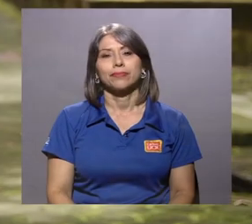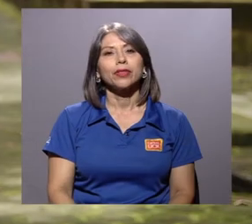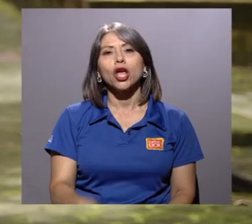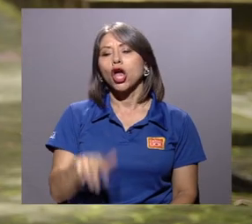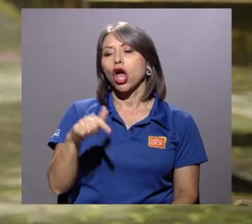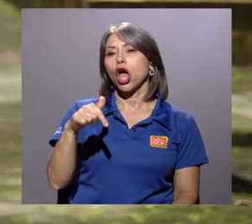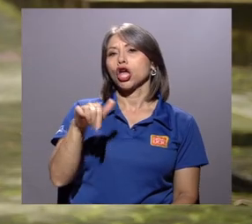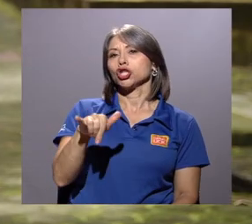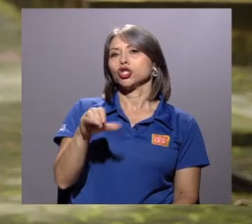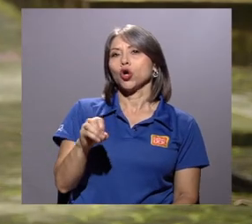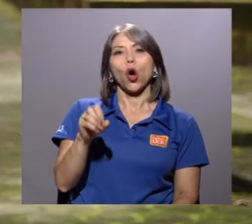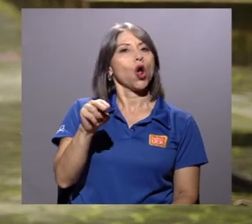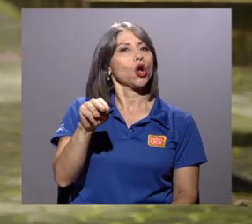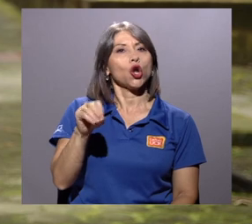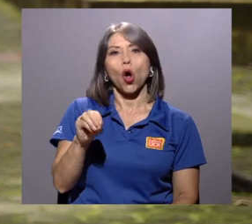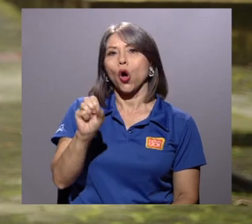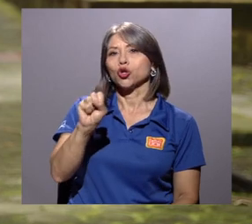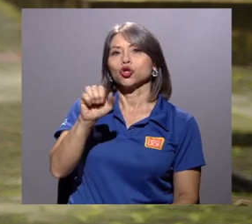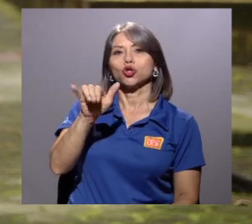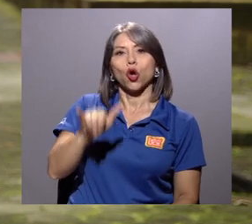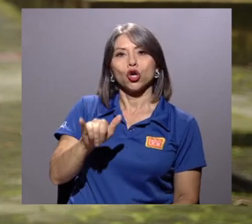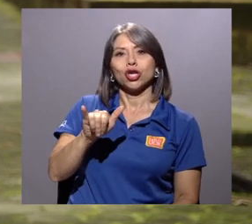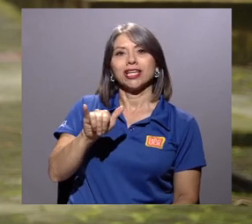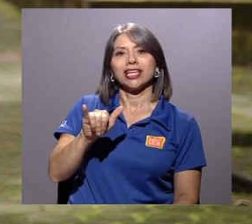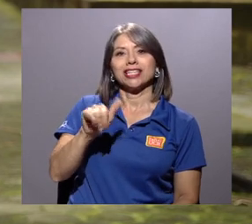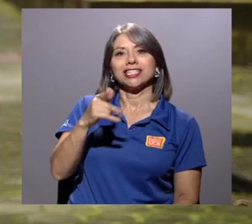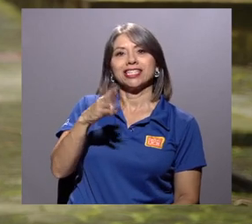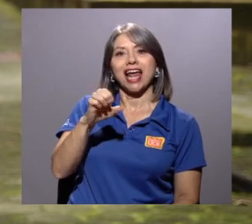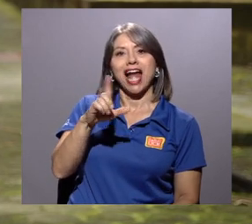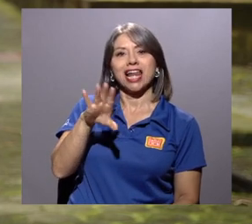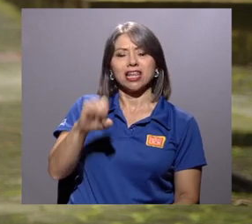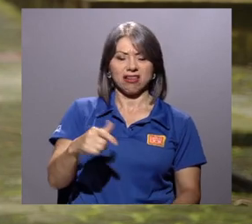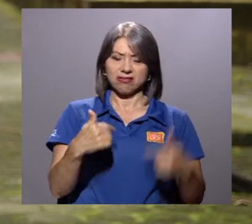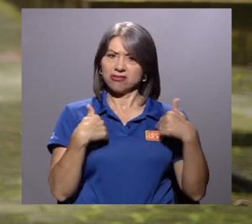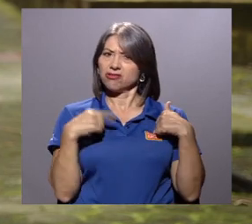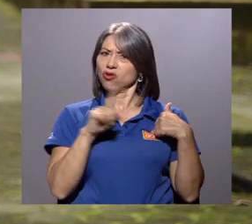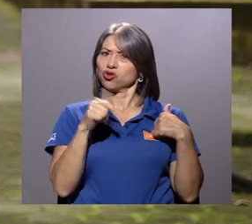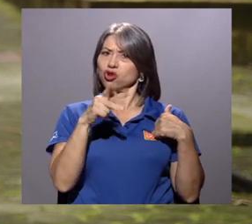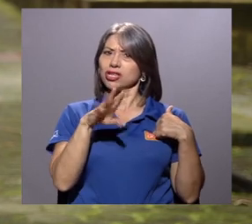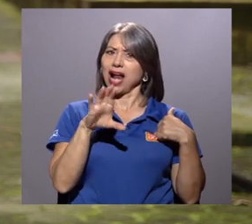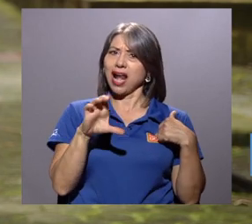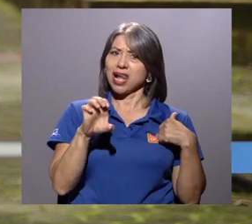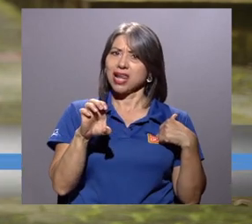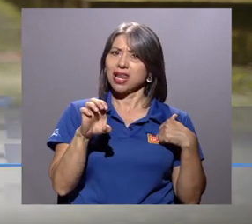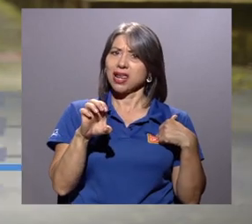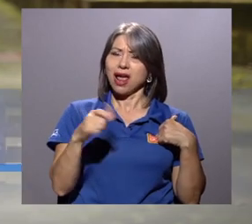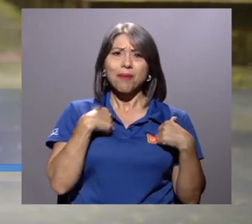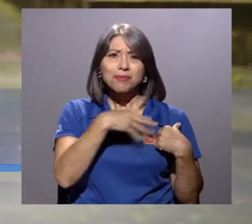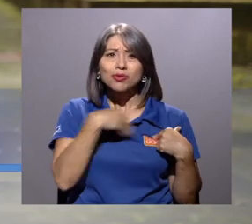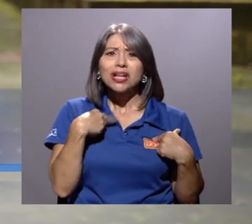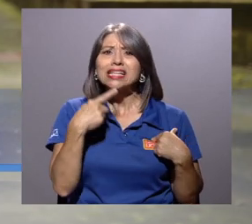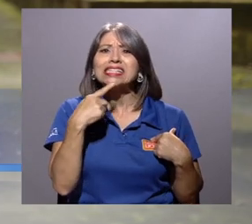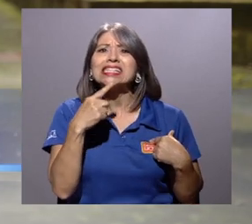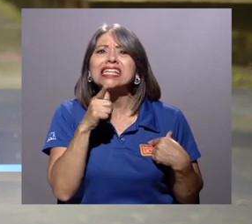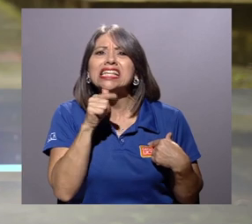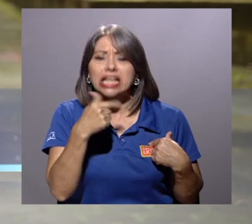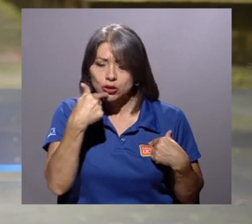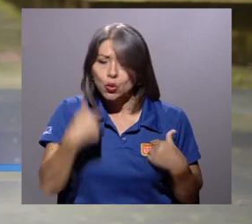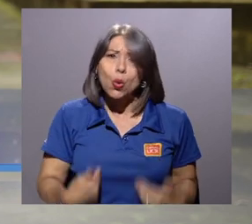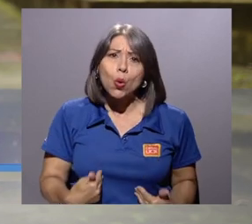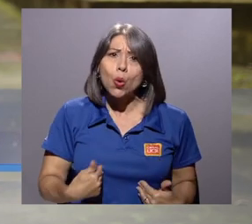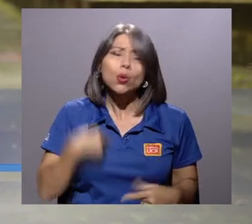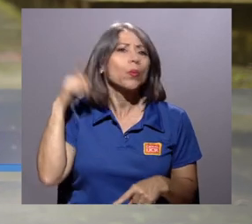Yo no soy Charlie, me gustaría mucho decirles quién soy, pero no puedo, porque ya no lo sé,